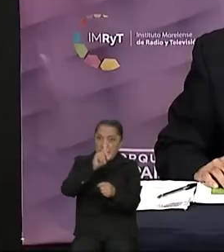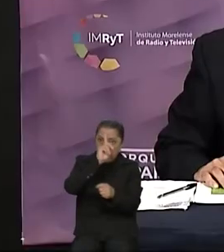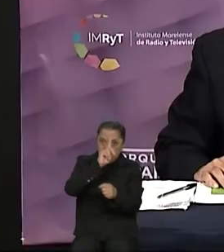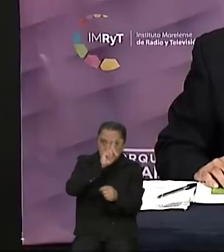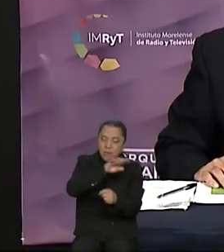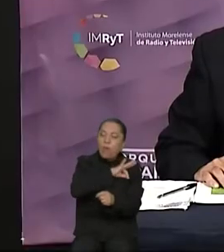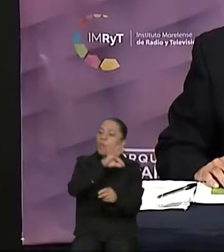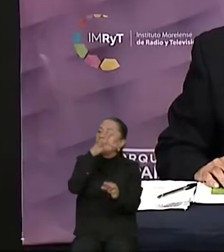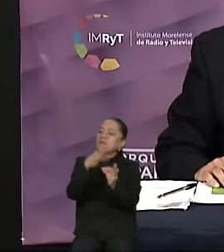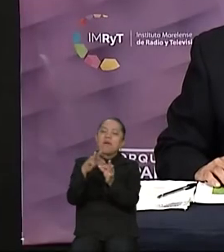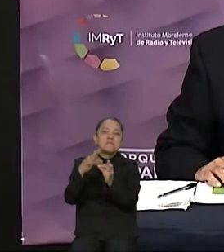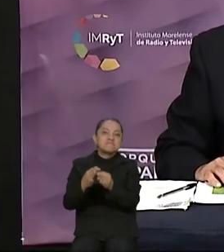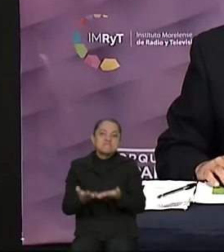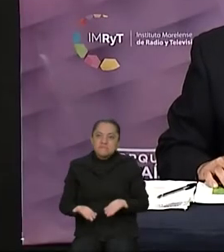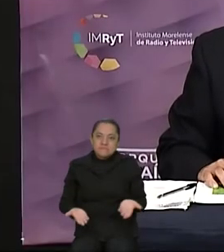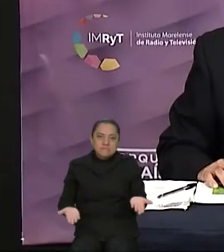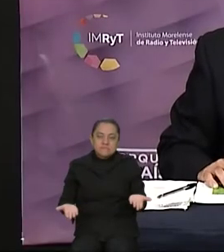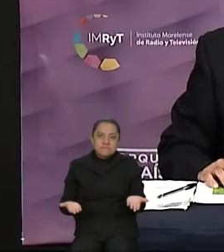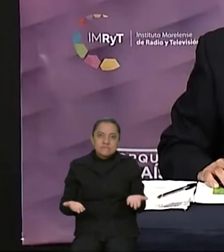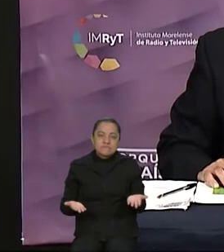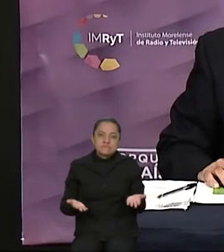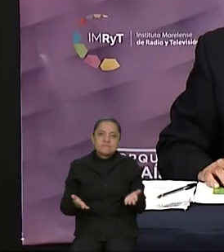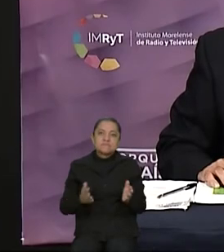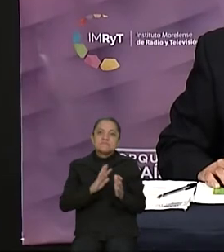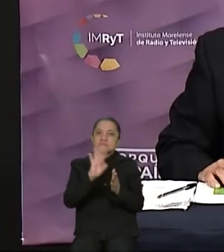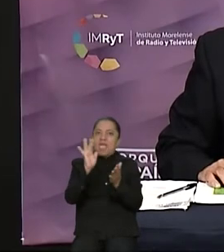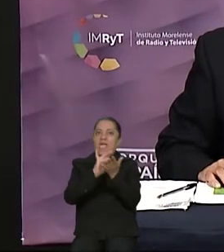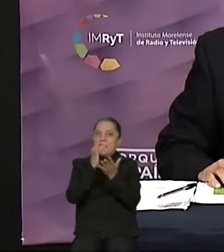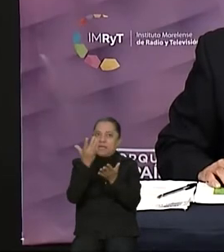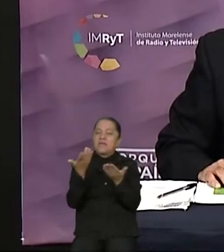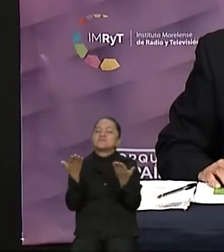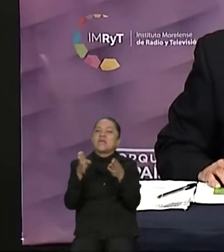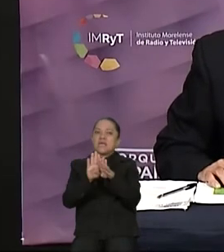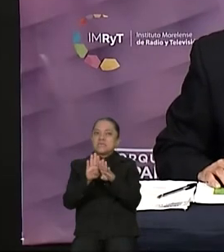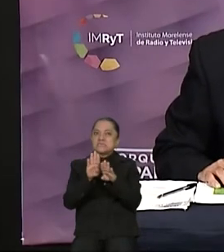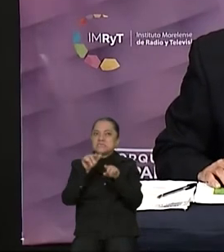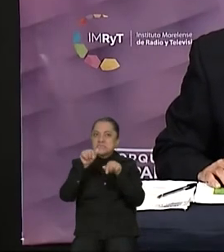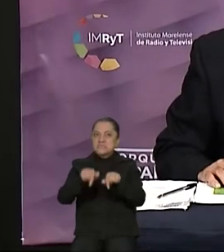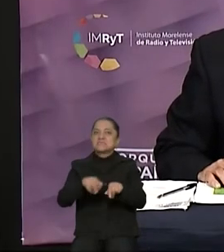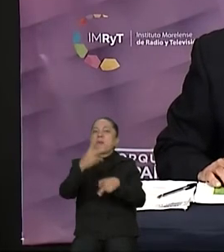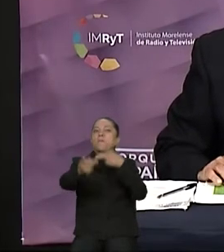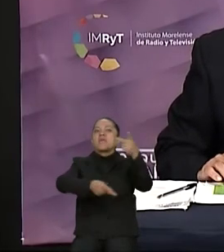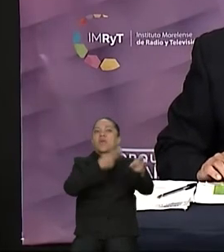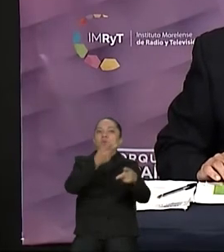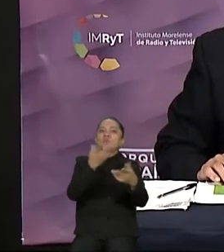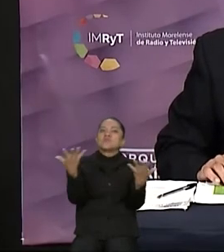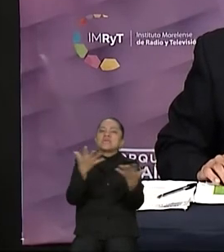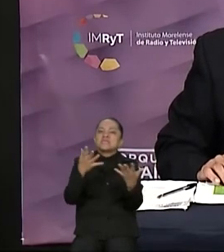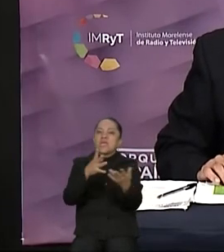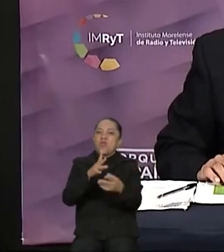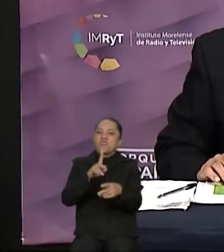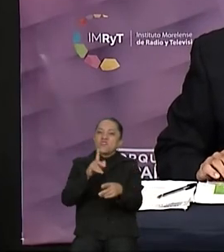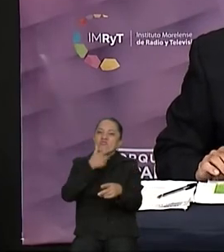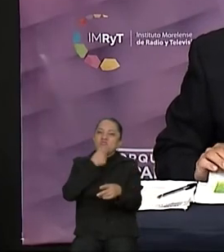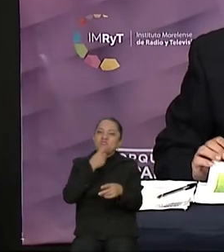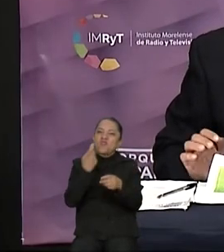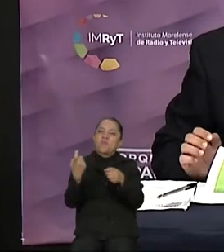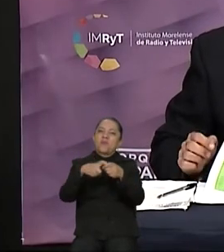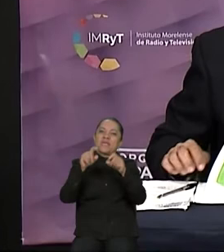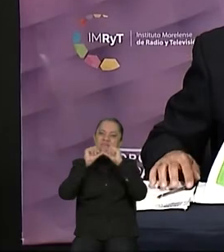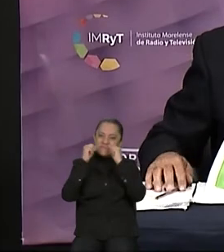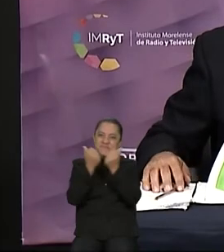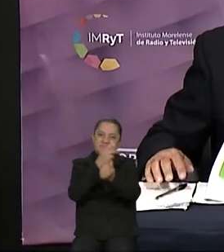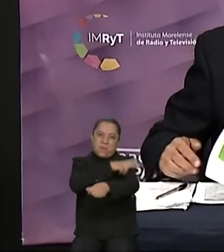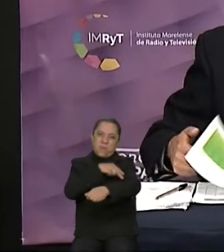Gracias, candidata. Con esto cerramos el bloque de preguntas formuladas por consejeros electorales del Instituto Nacional